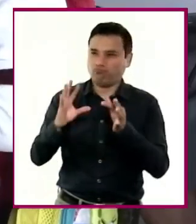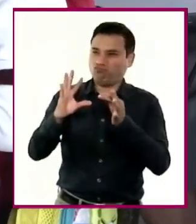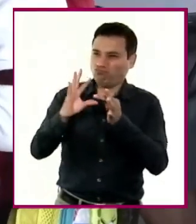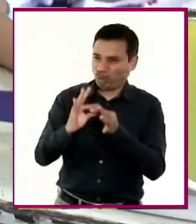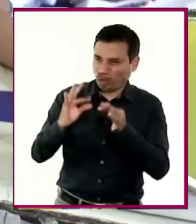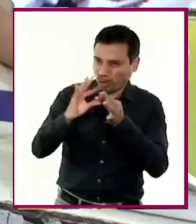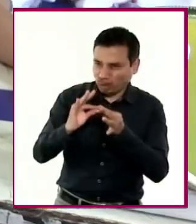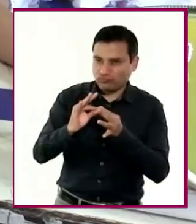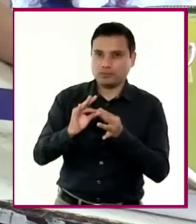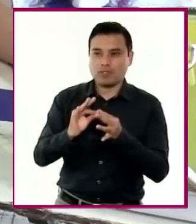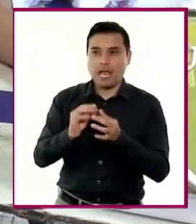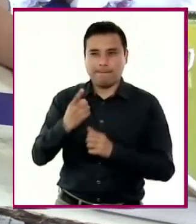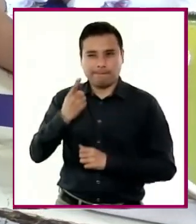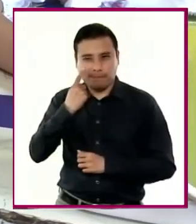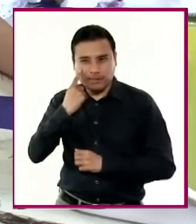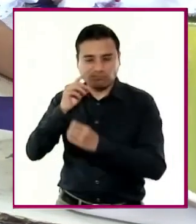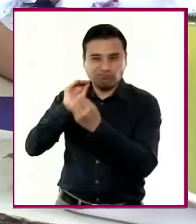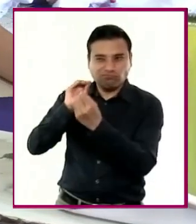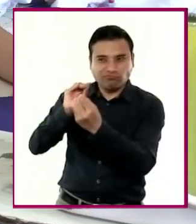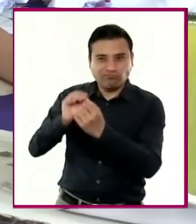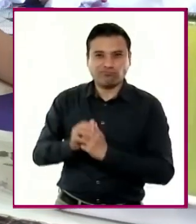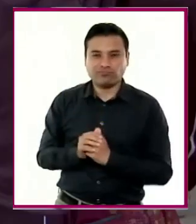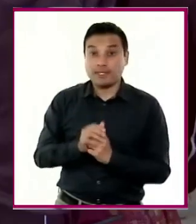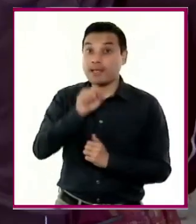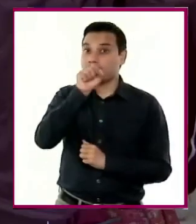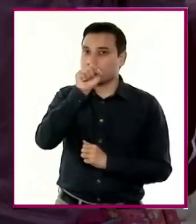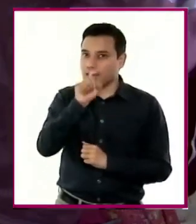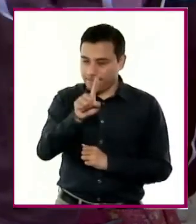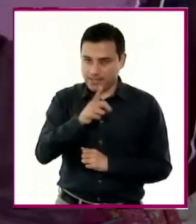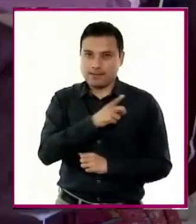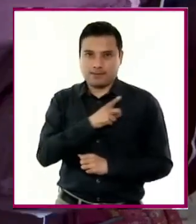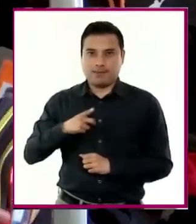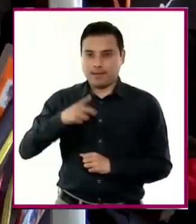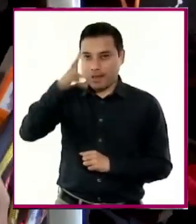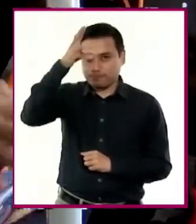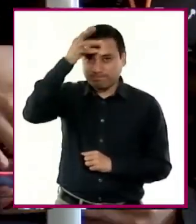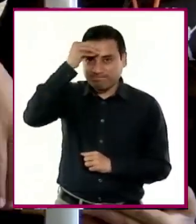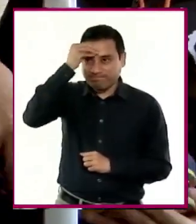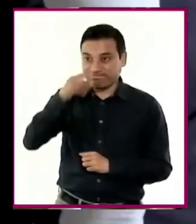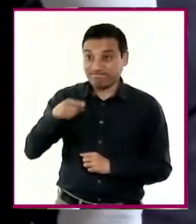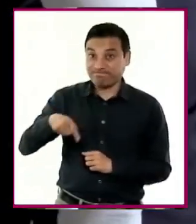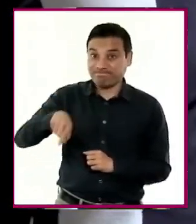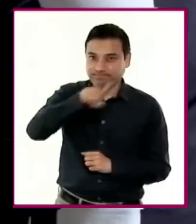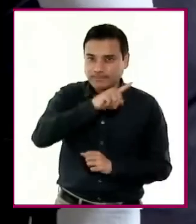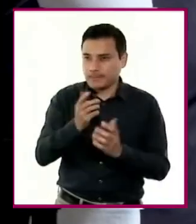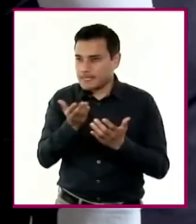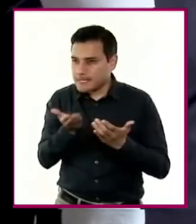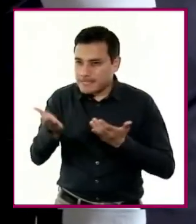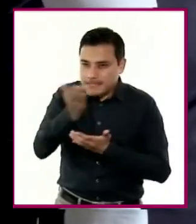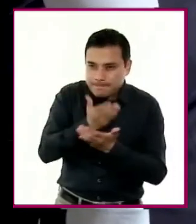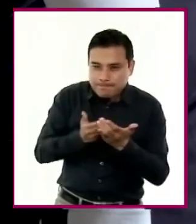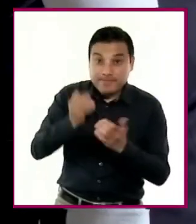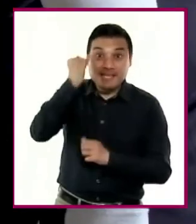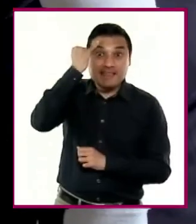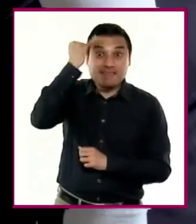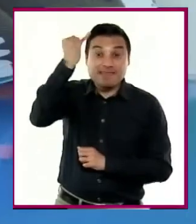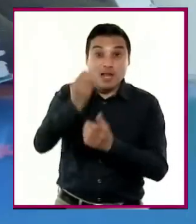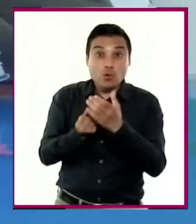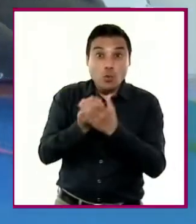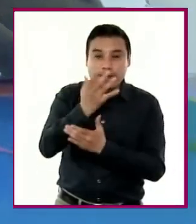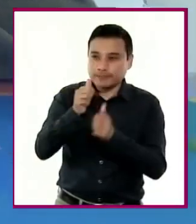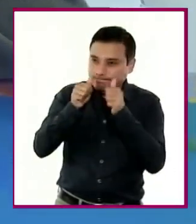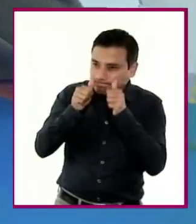actitudes como la colaboración, la apertura a nuevas ideas, la perseverancia,